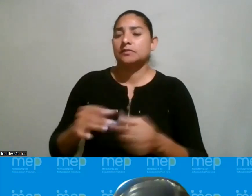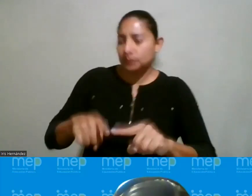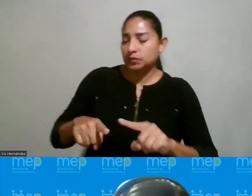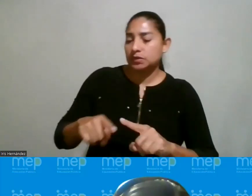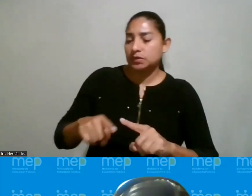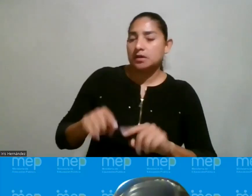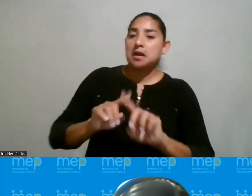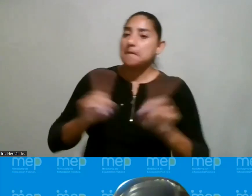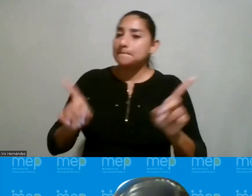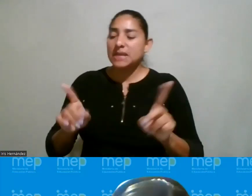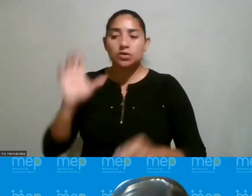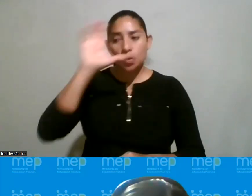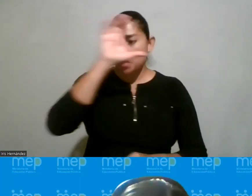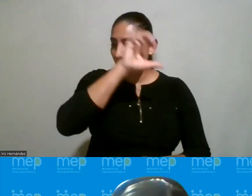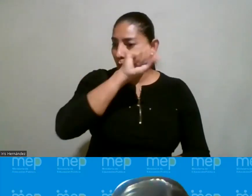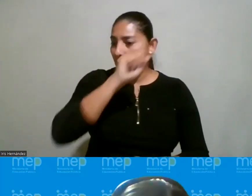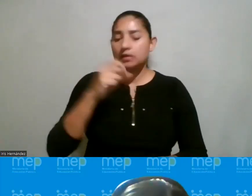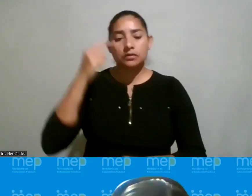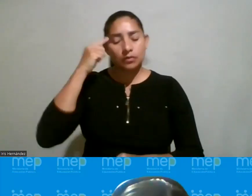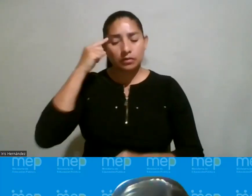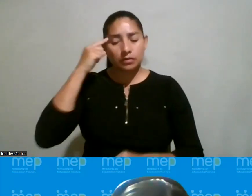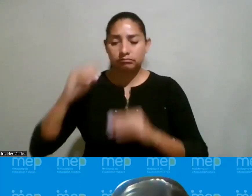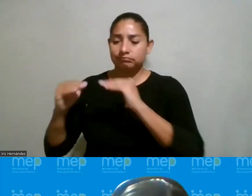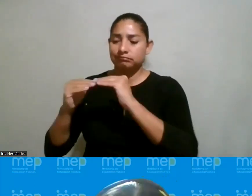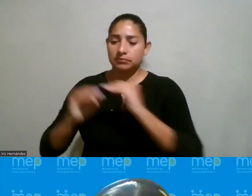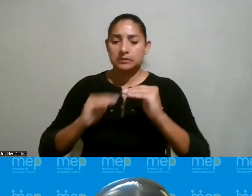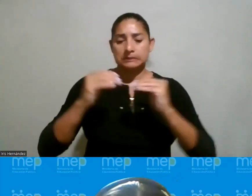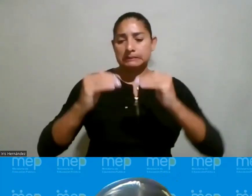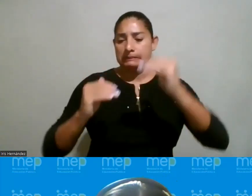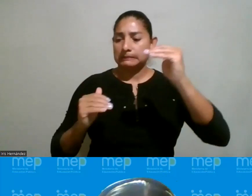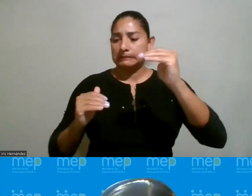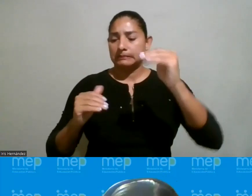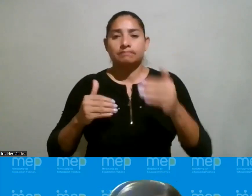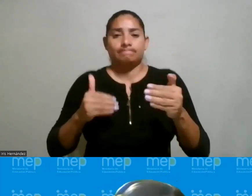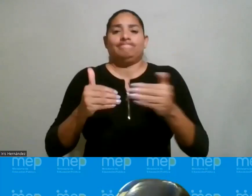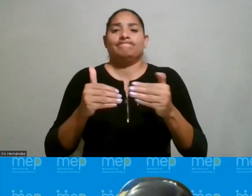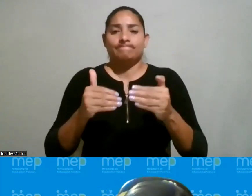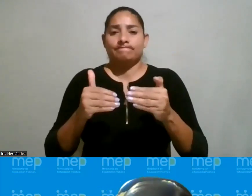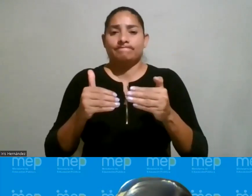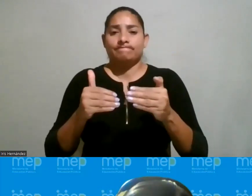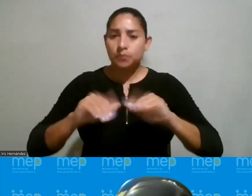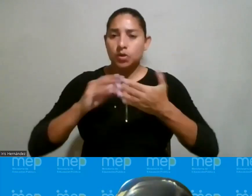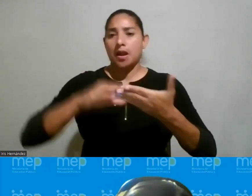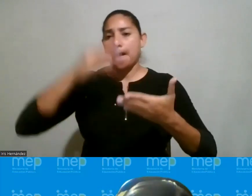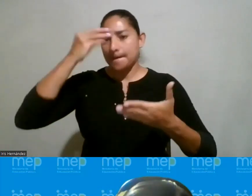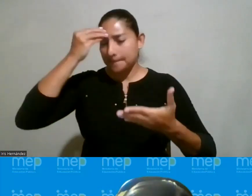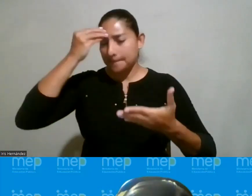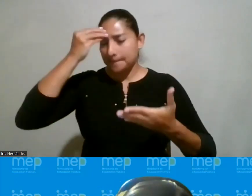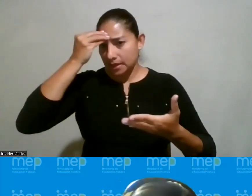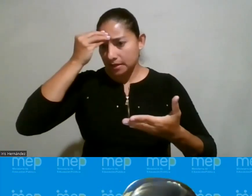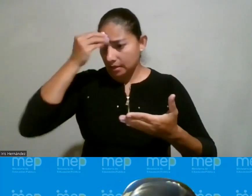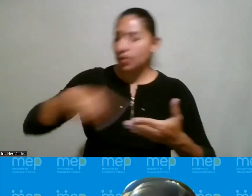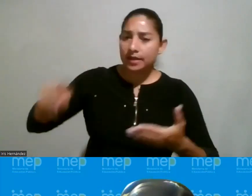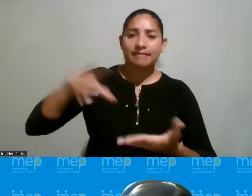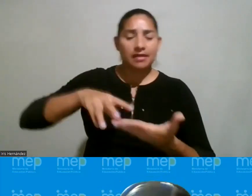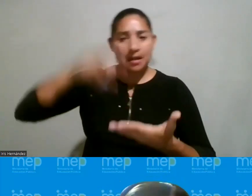daño pero yo no me había dado cuenta que en realidad más bien yo lo que estaba haciendo era limitándolas para que pudieran aprender ¿verdad? lo que